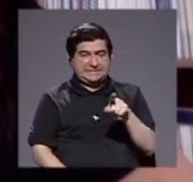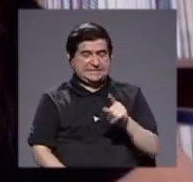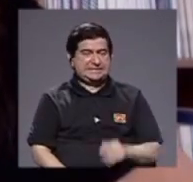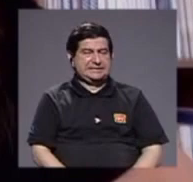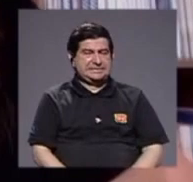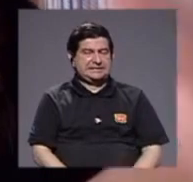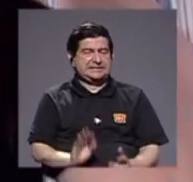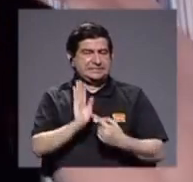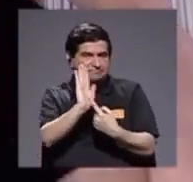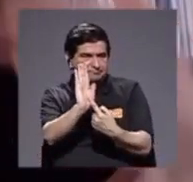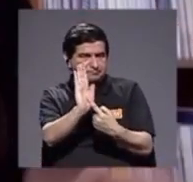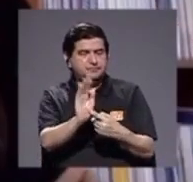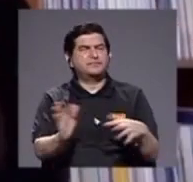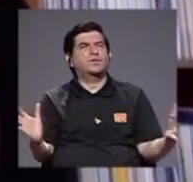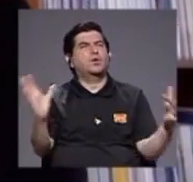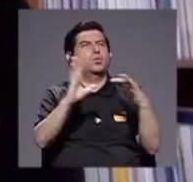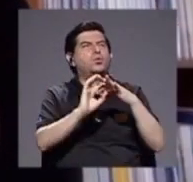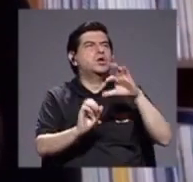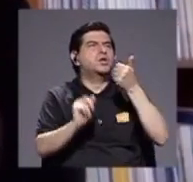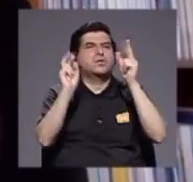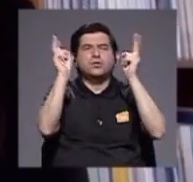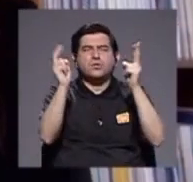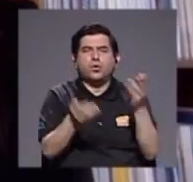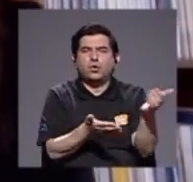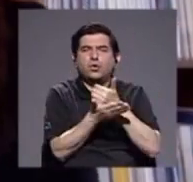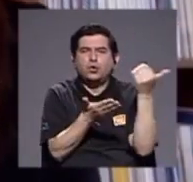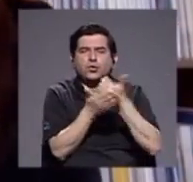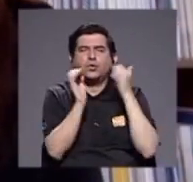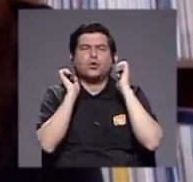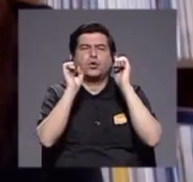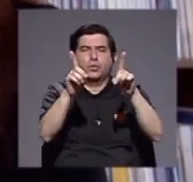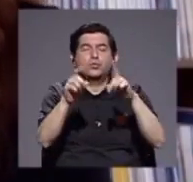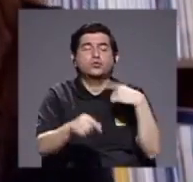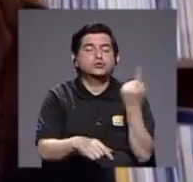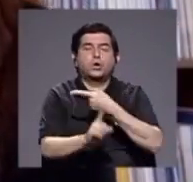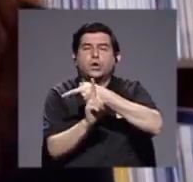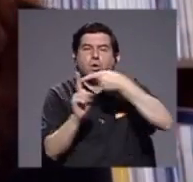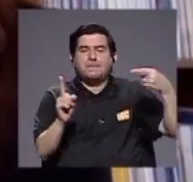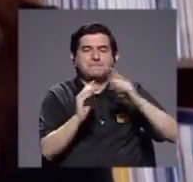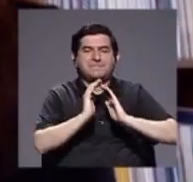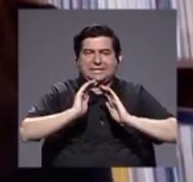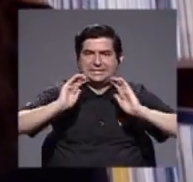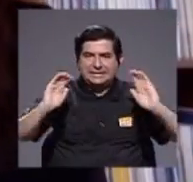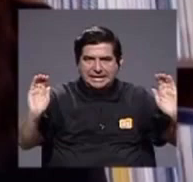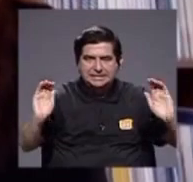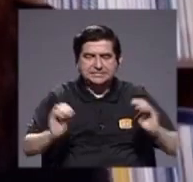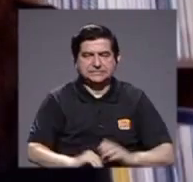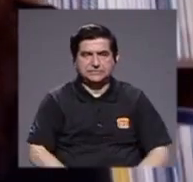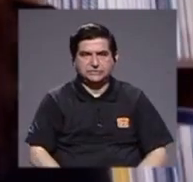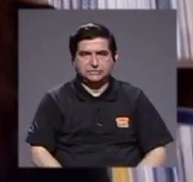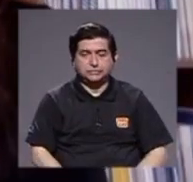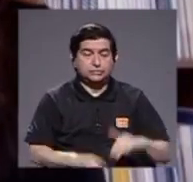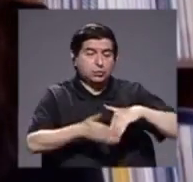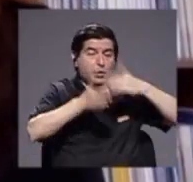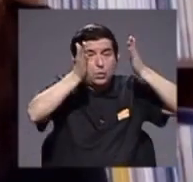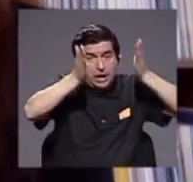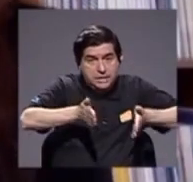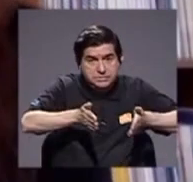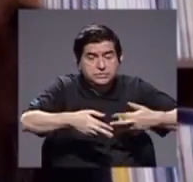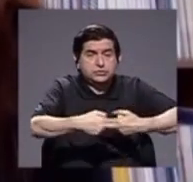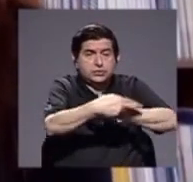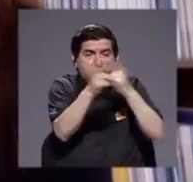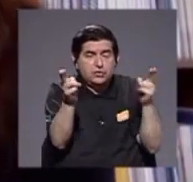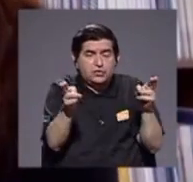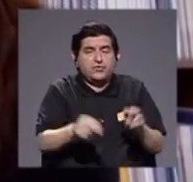y además se asocia con otro tema de los recursos educativos, solo la mitad de los niños de los estudiantes de las